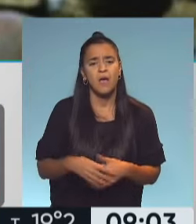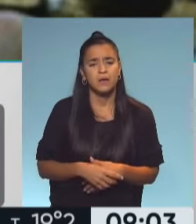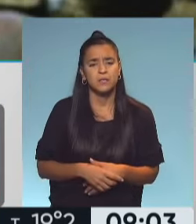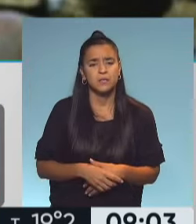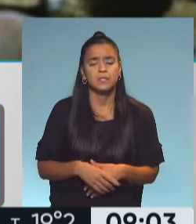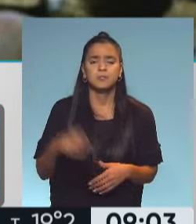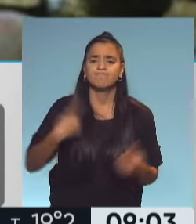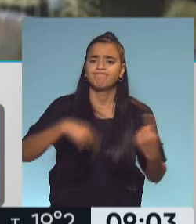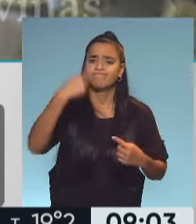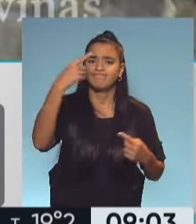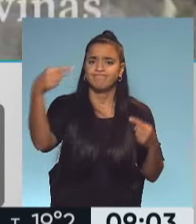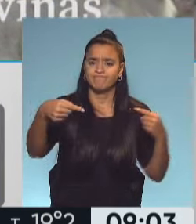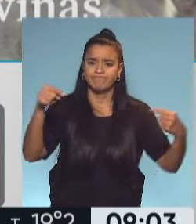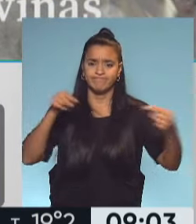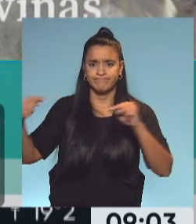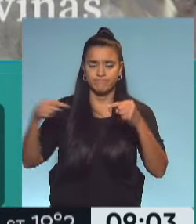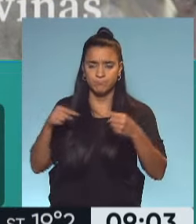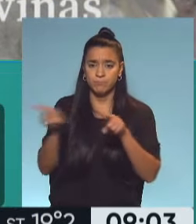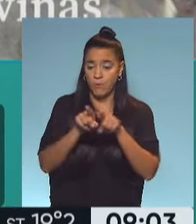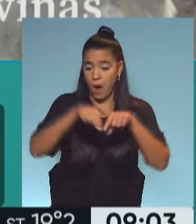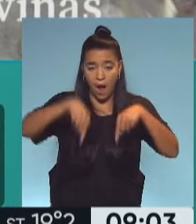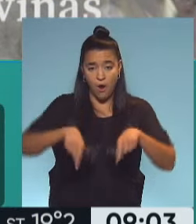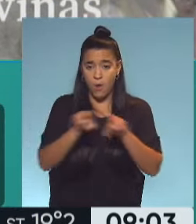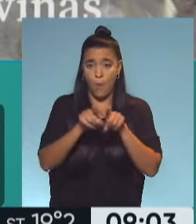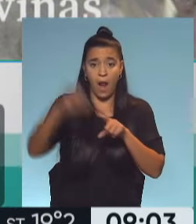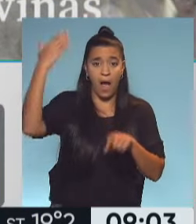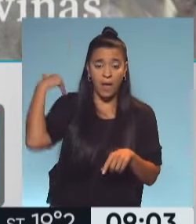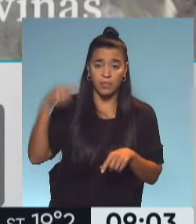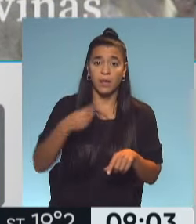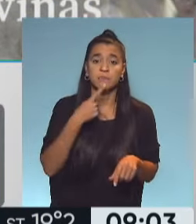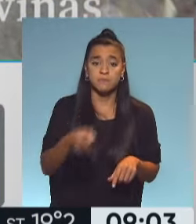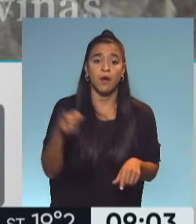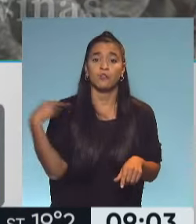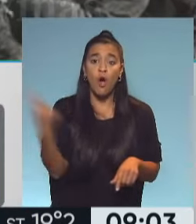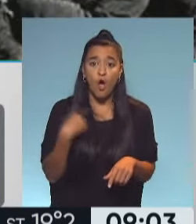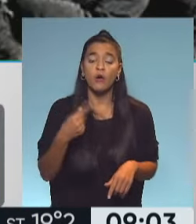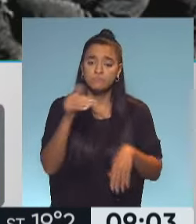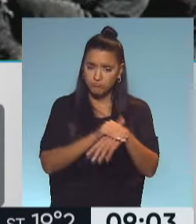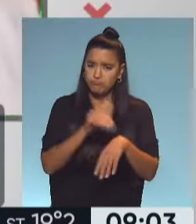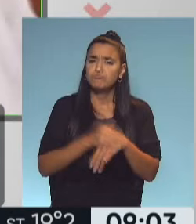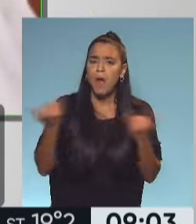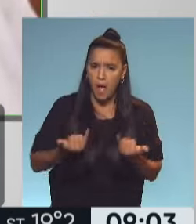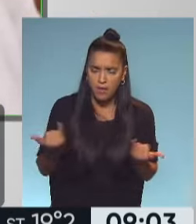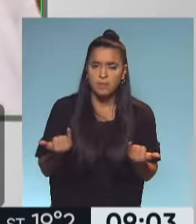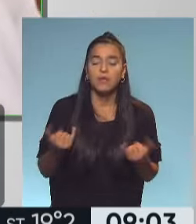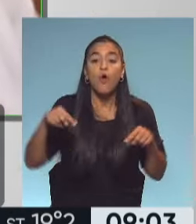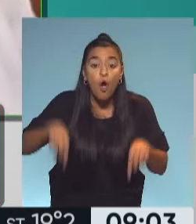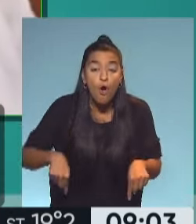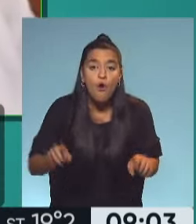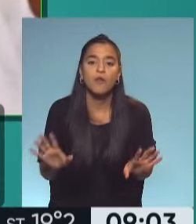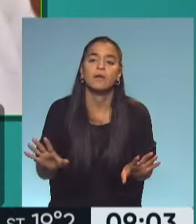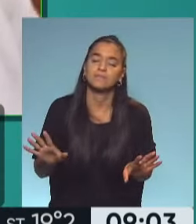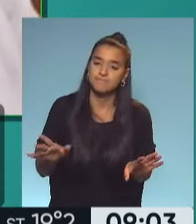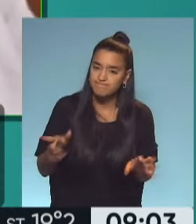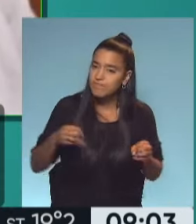dispersa, así como fue ahora. Al principio estábamos todos muy comprometidos y ahora empezamos